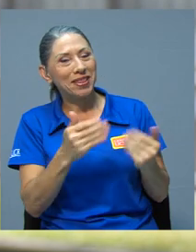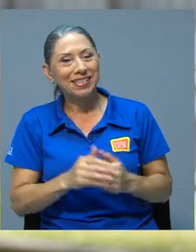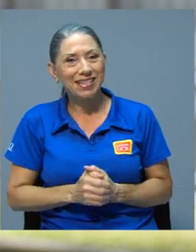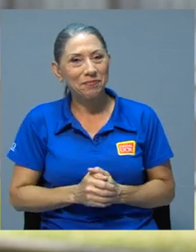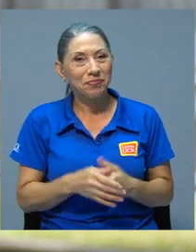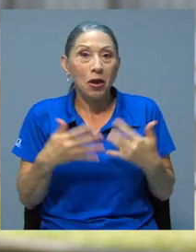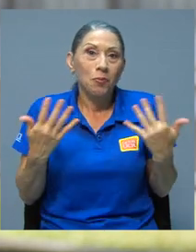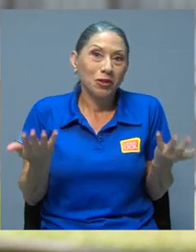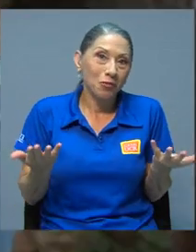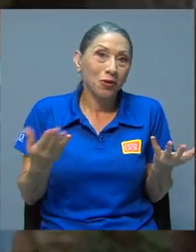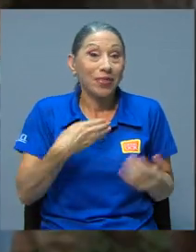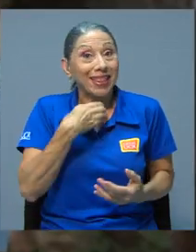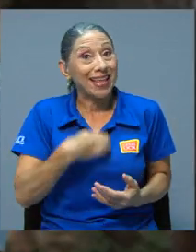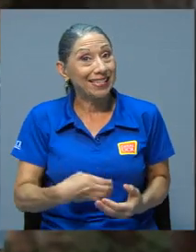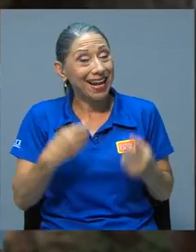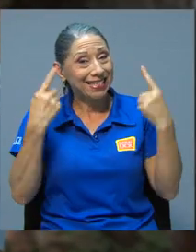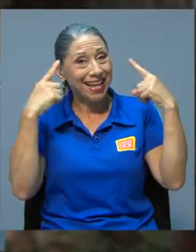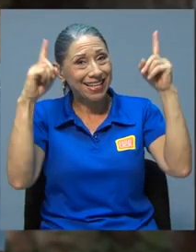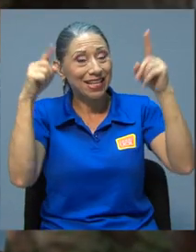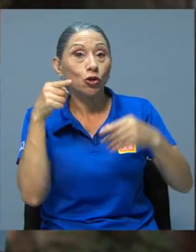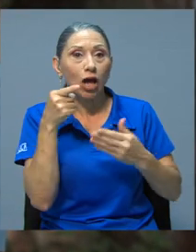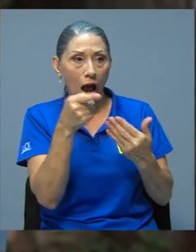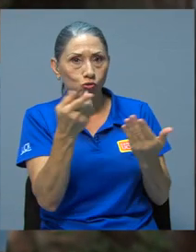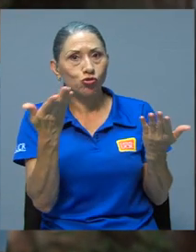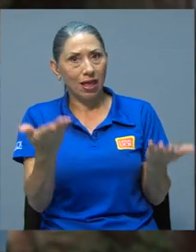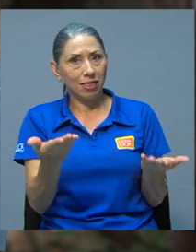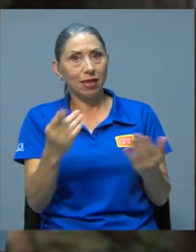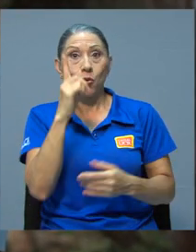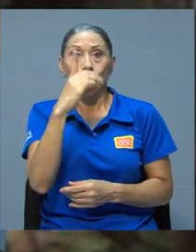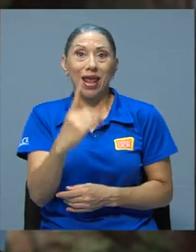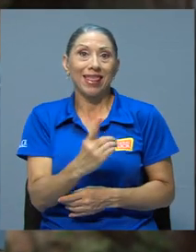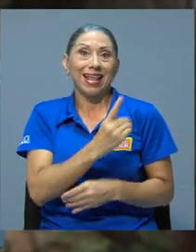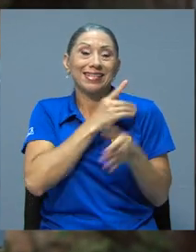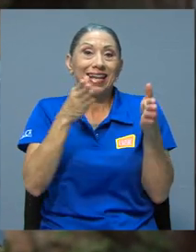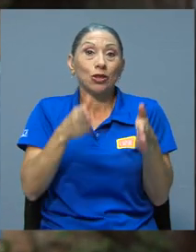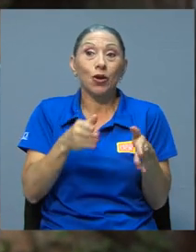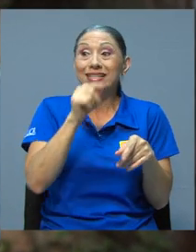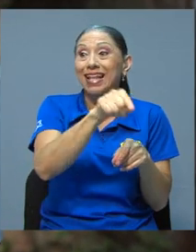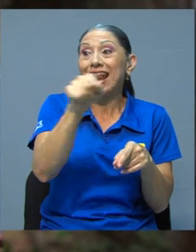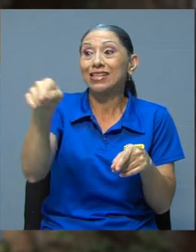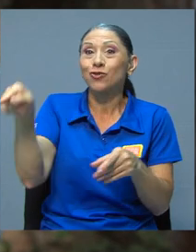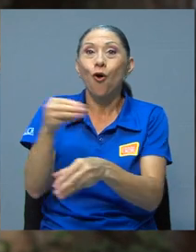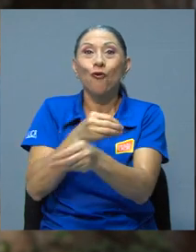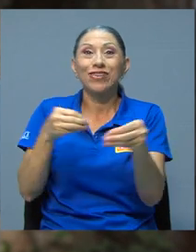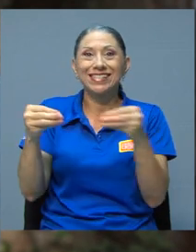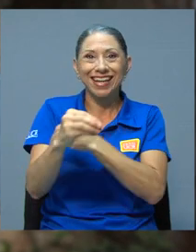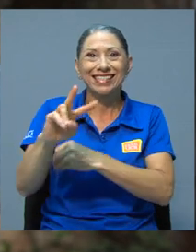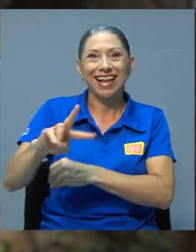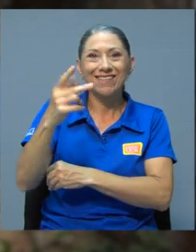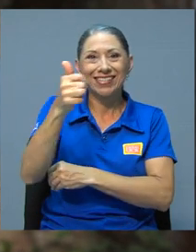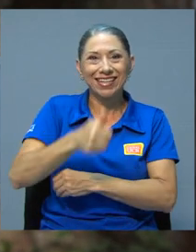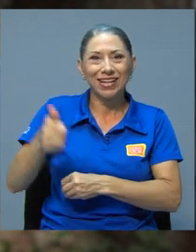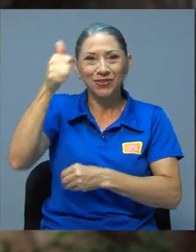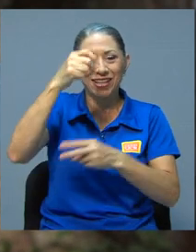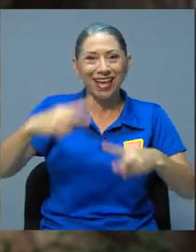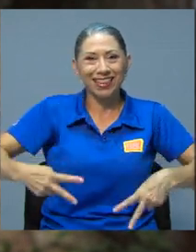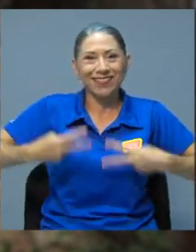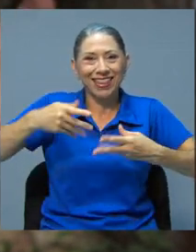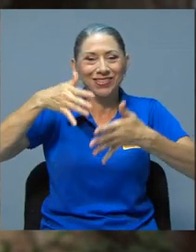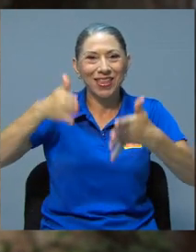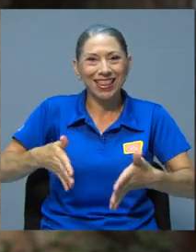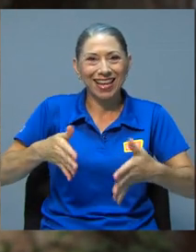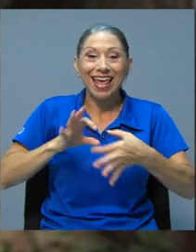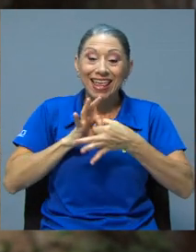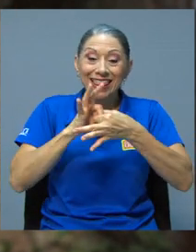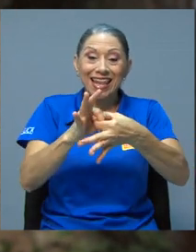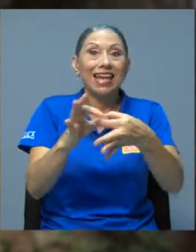Patricia, pues bueno, desearle los mayores éxitos a usted, que es una de las directoras de las oficinas de la Vicerrectoría de Vía Estudiantil, que tiene que ver